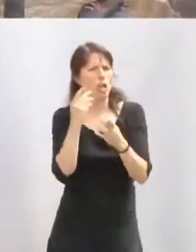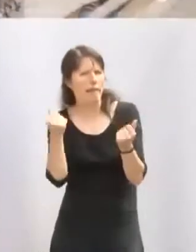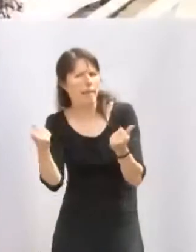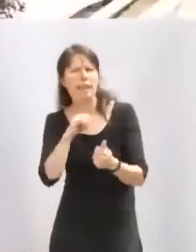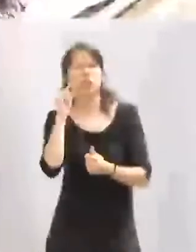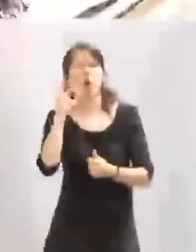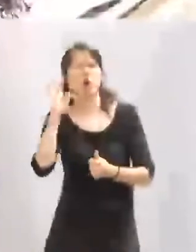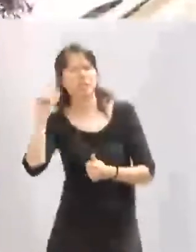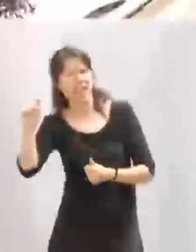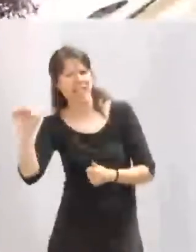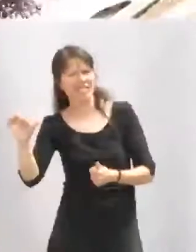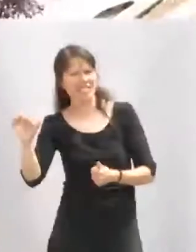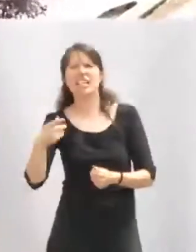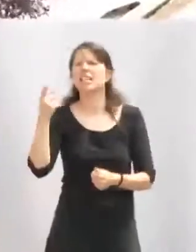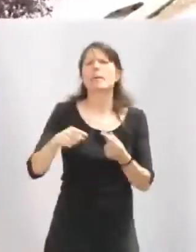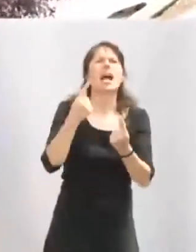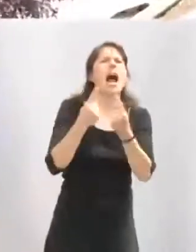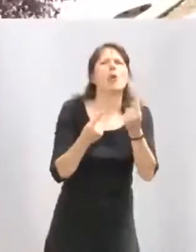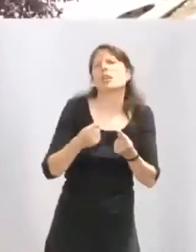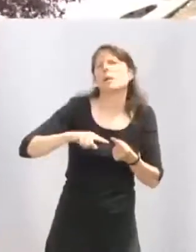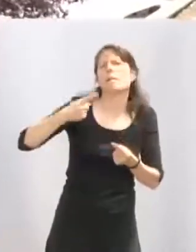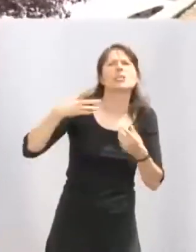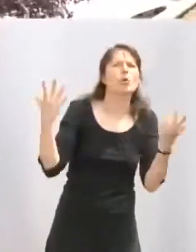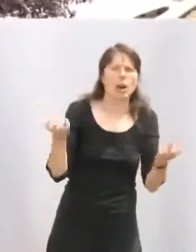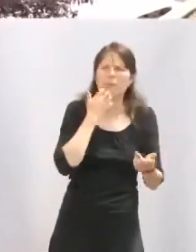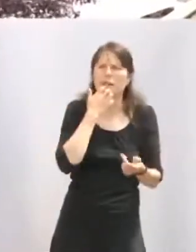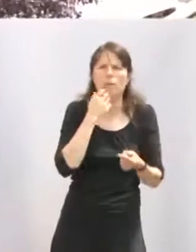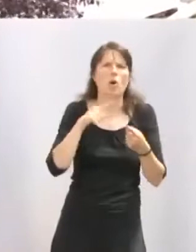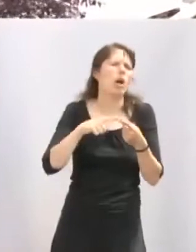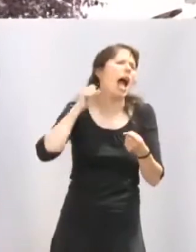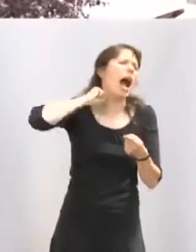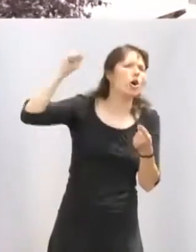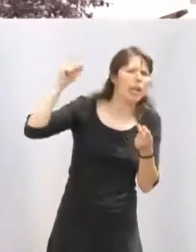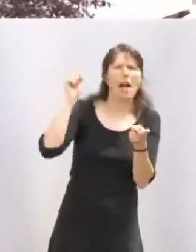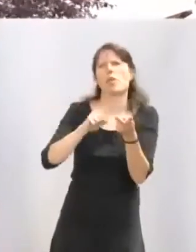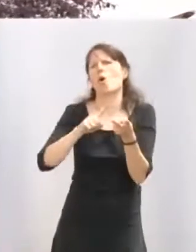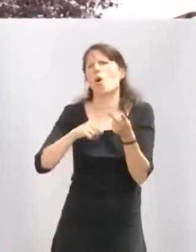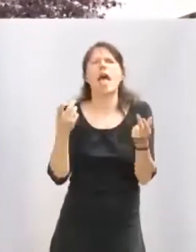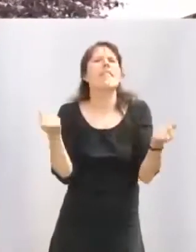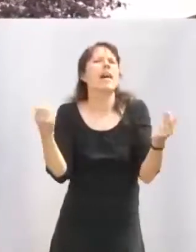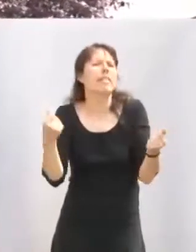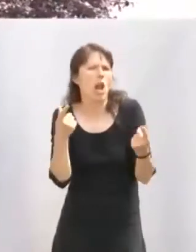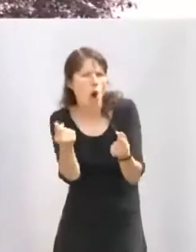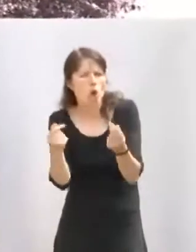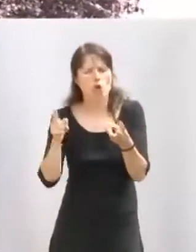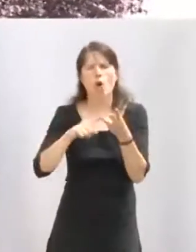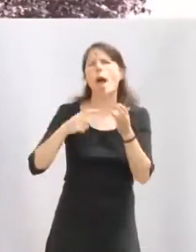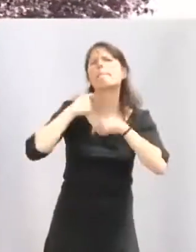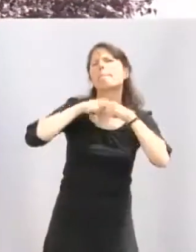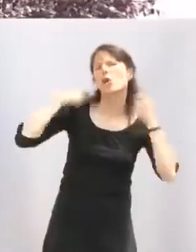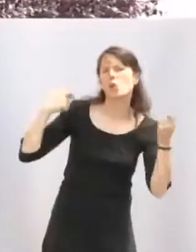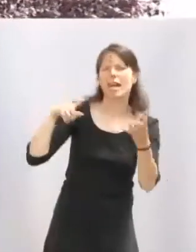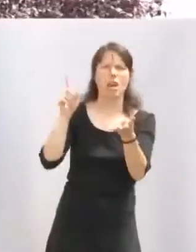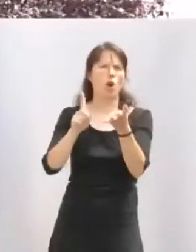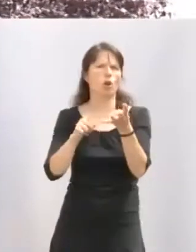representativas el ahorcado y el canario de Sorzano, la danza de Logroño, los pañuelos de Laguna, la